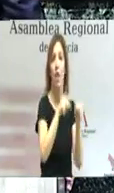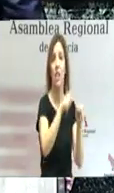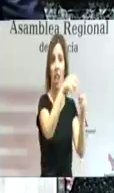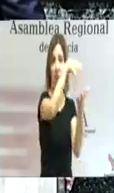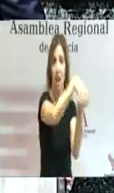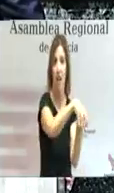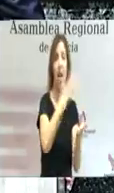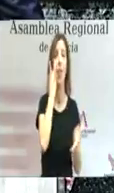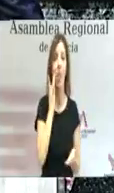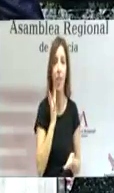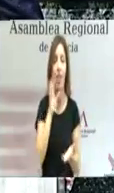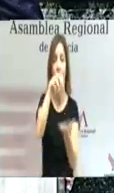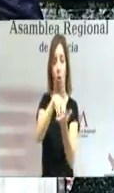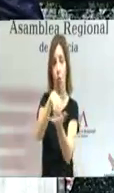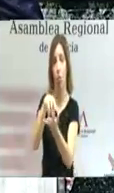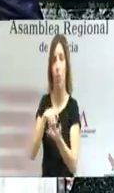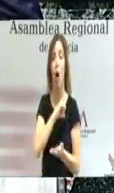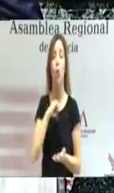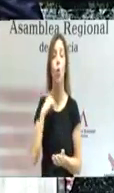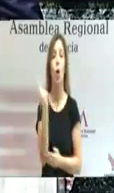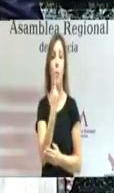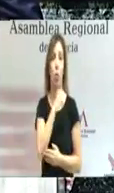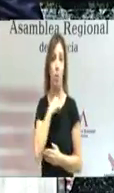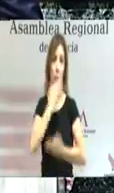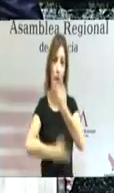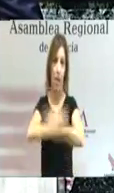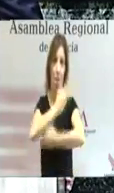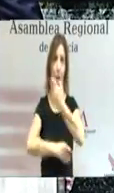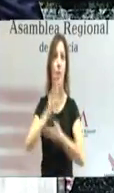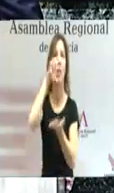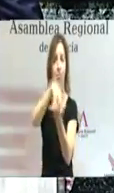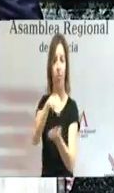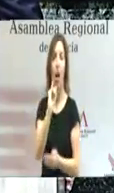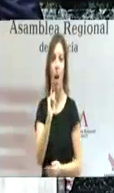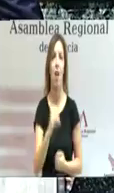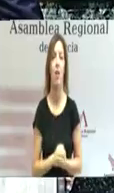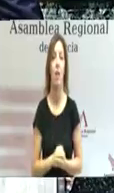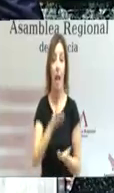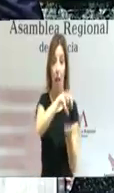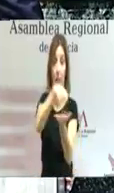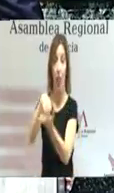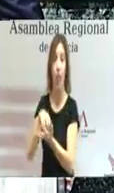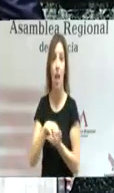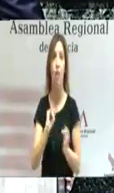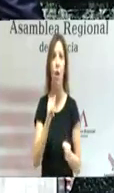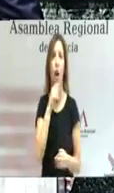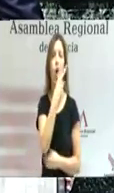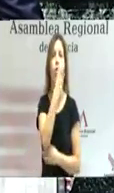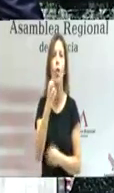centros de día y de promoción de la autonomía para las personas con discapacidad, centros que cuentan ahora con